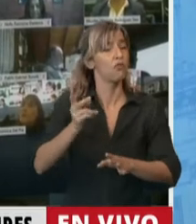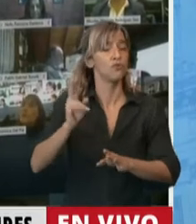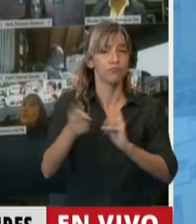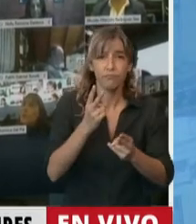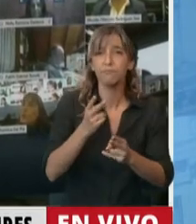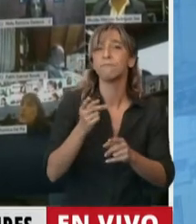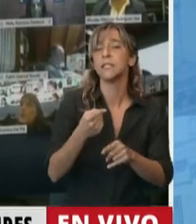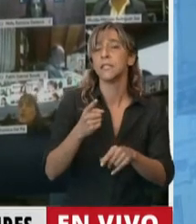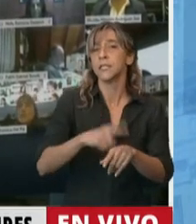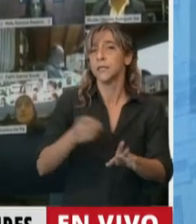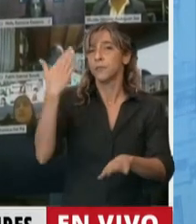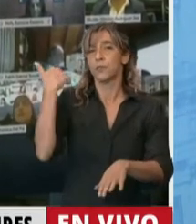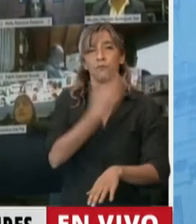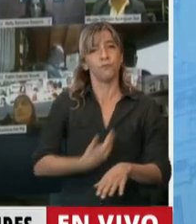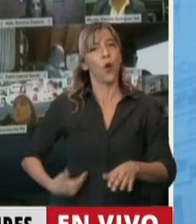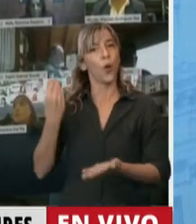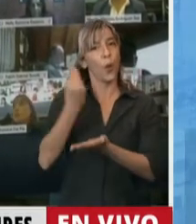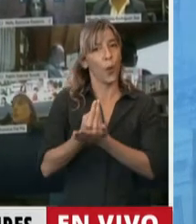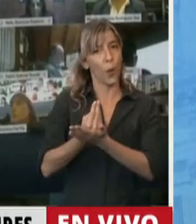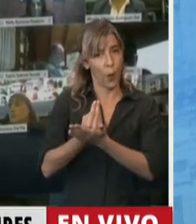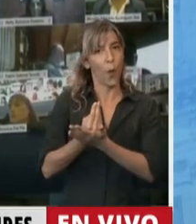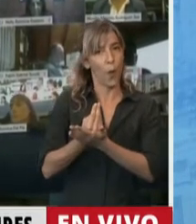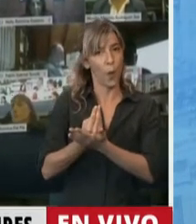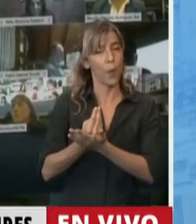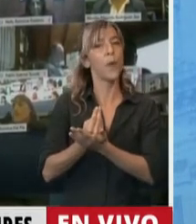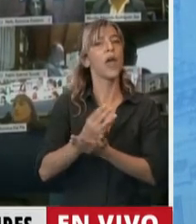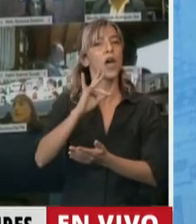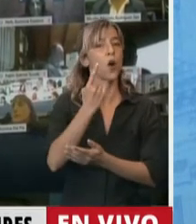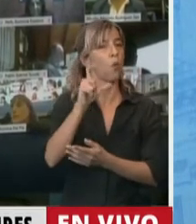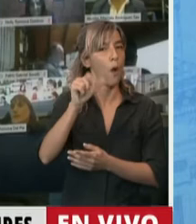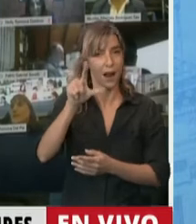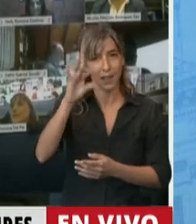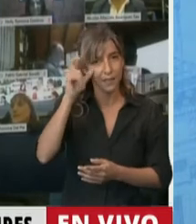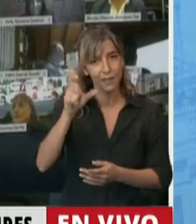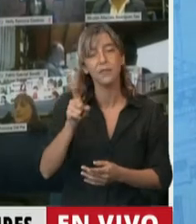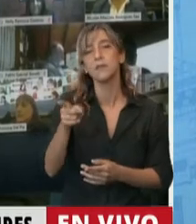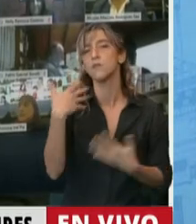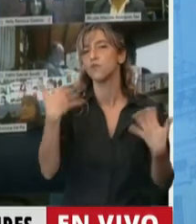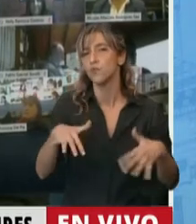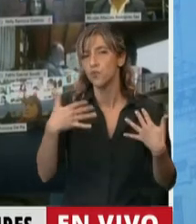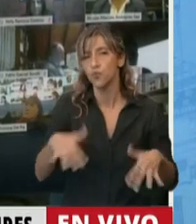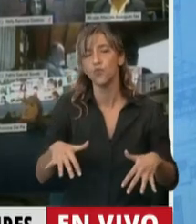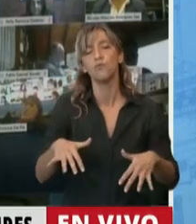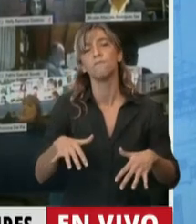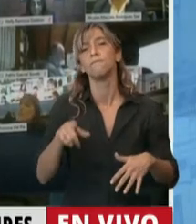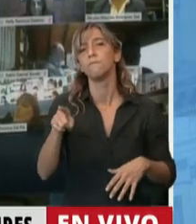que produjo también decenas y decenas de heridos. Y esa situación